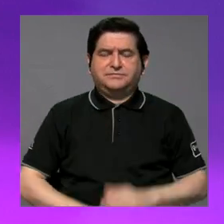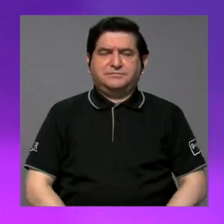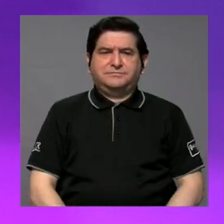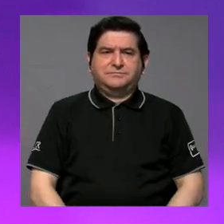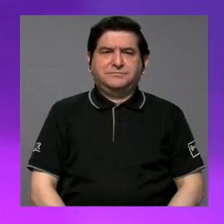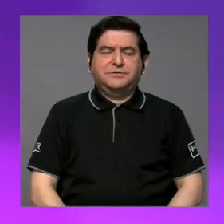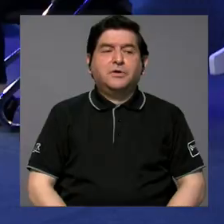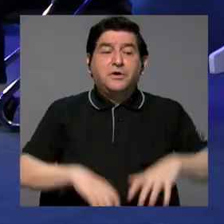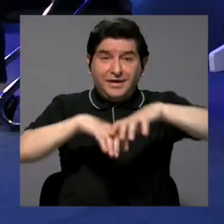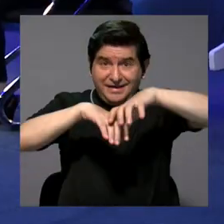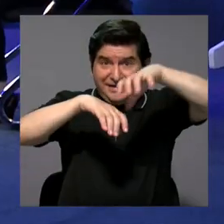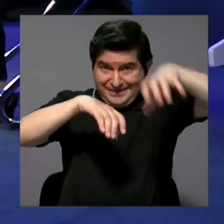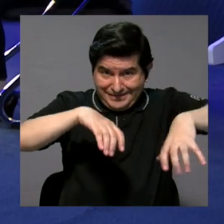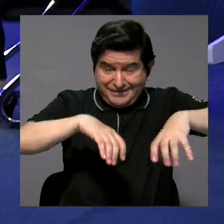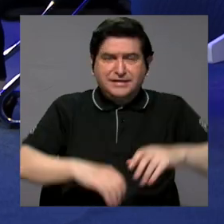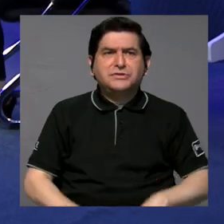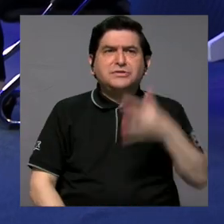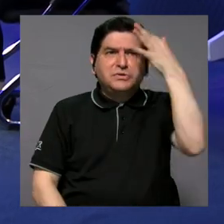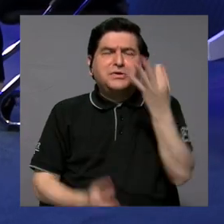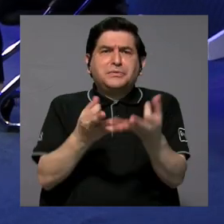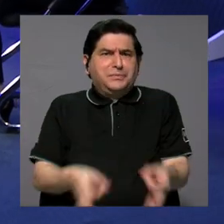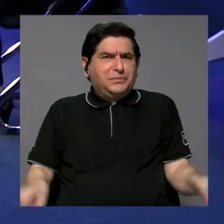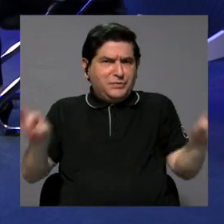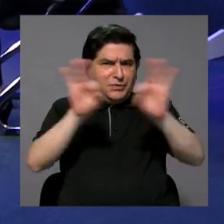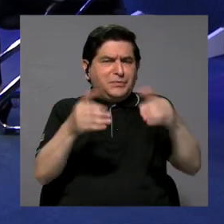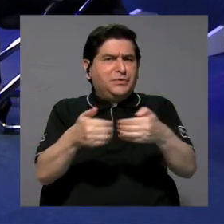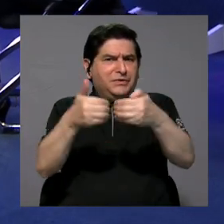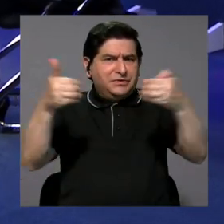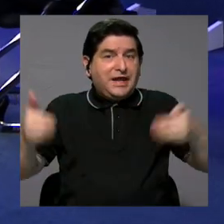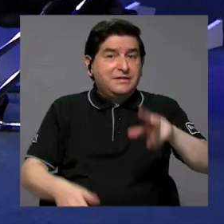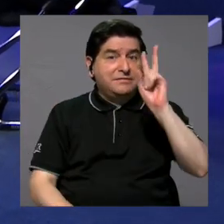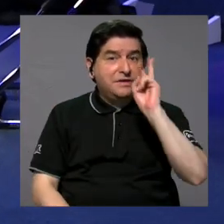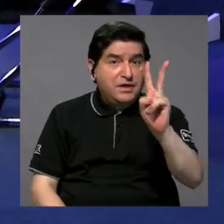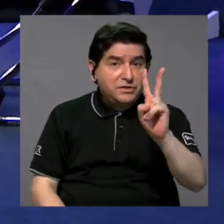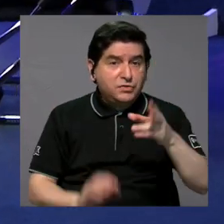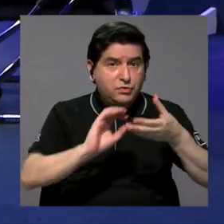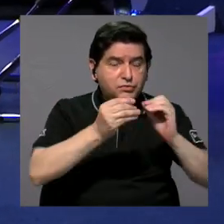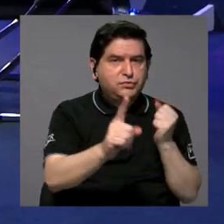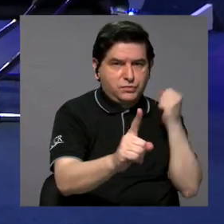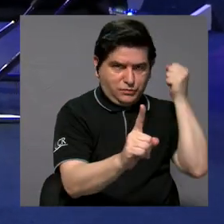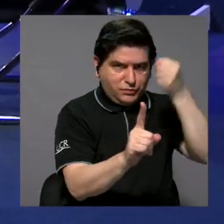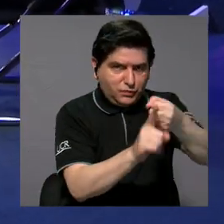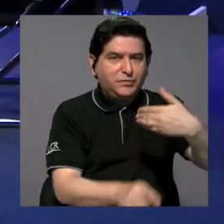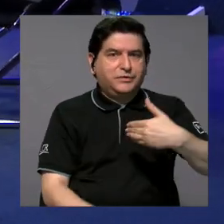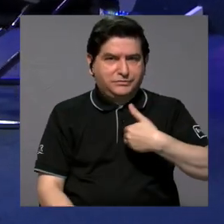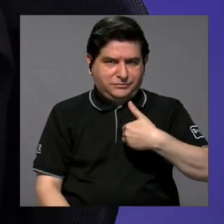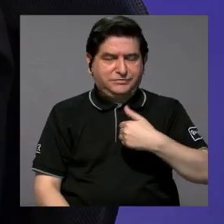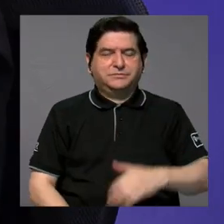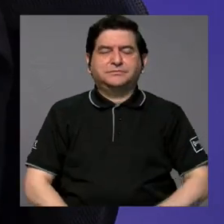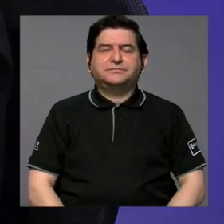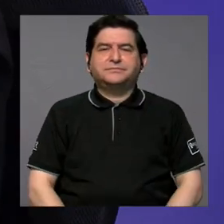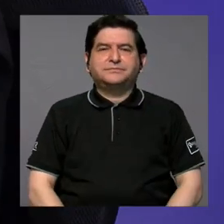Bueno, a nivel cantonal creo que es importante separar en dos las cifras de impacto que se tienen.